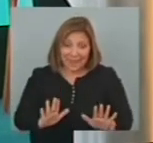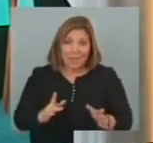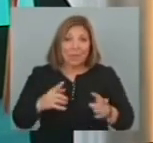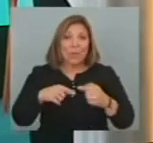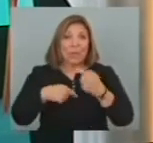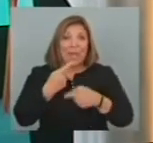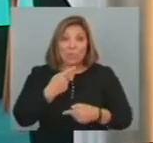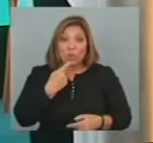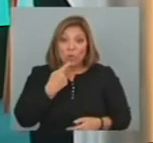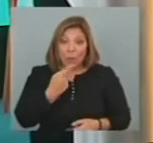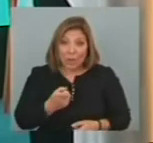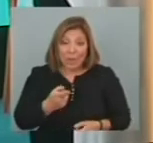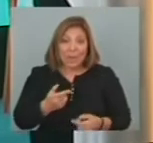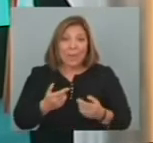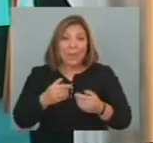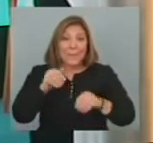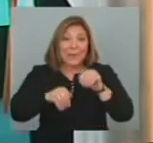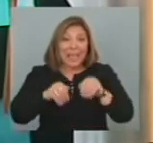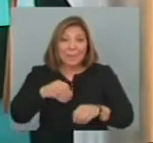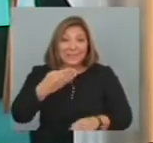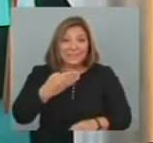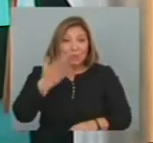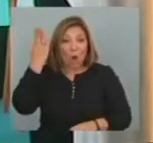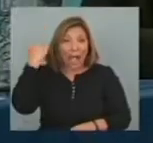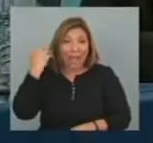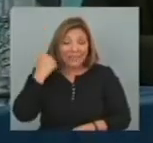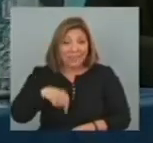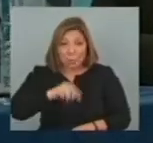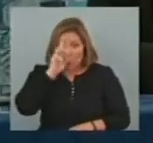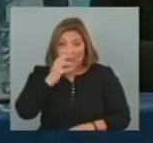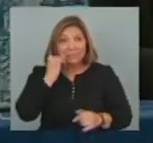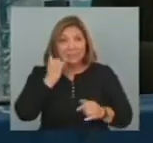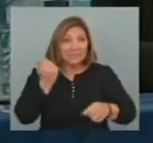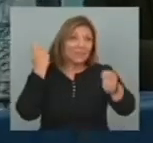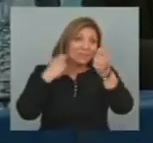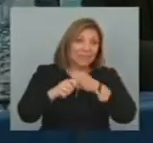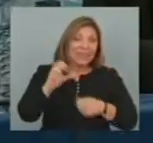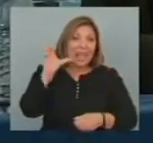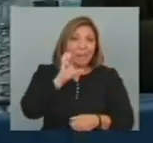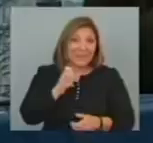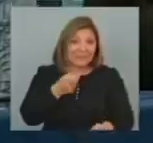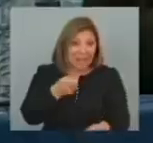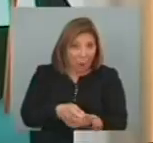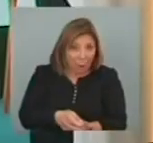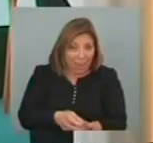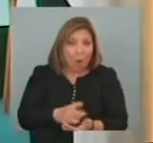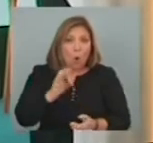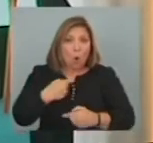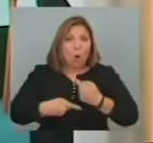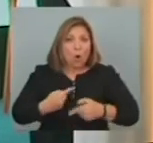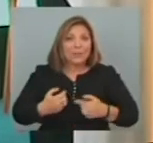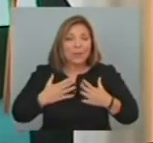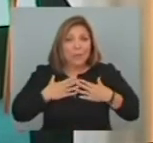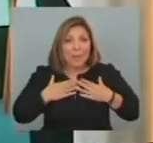cuando se sometió A plebiscito Aquí En Uruguay Si las empresas Seguían En poder